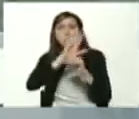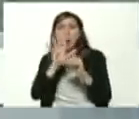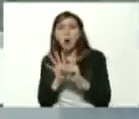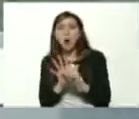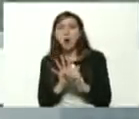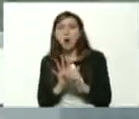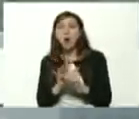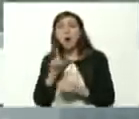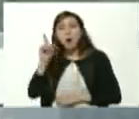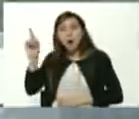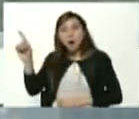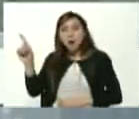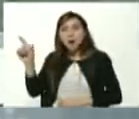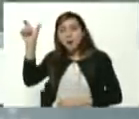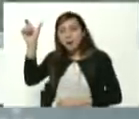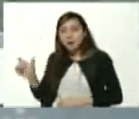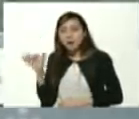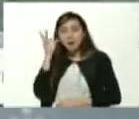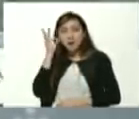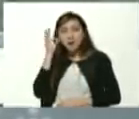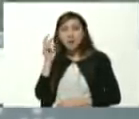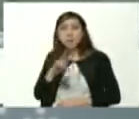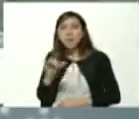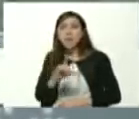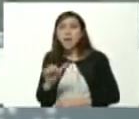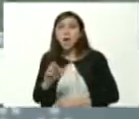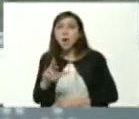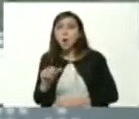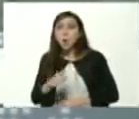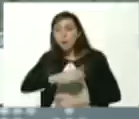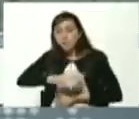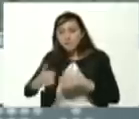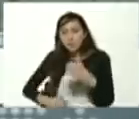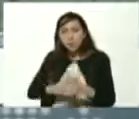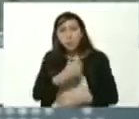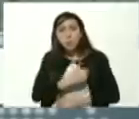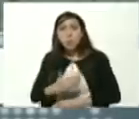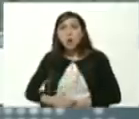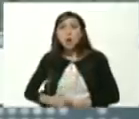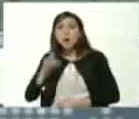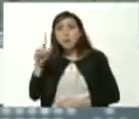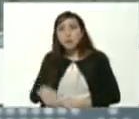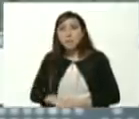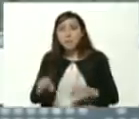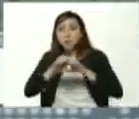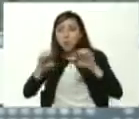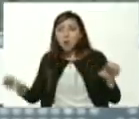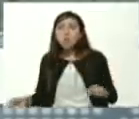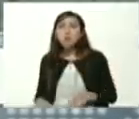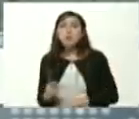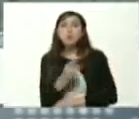allá está Anabel Villarruel viceministra de educación universitaria